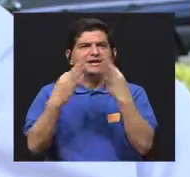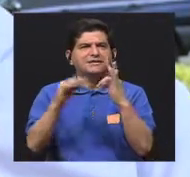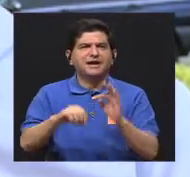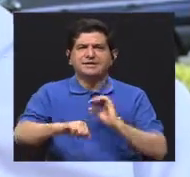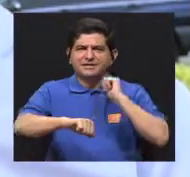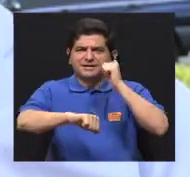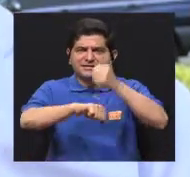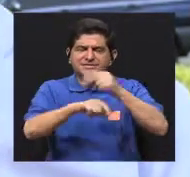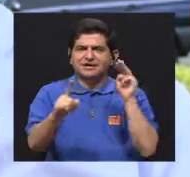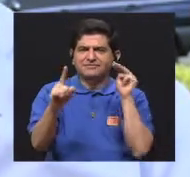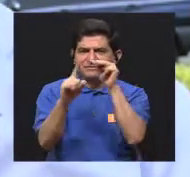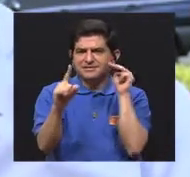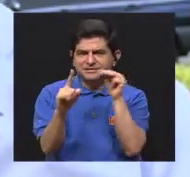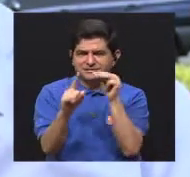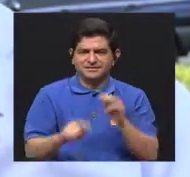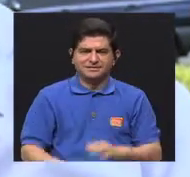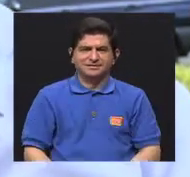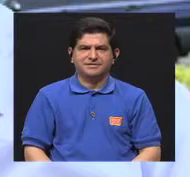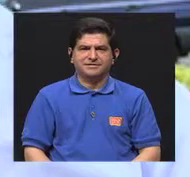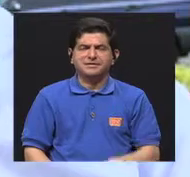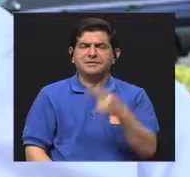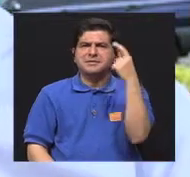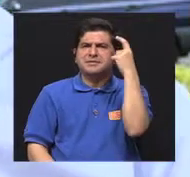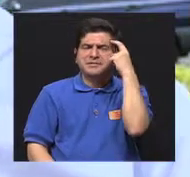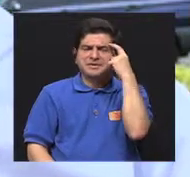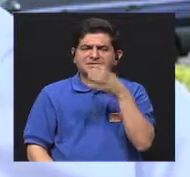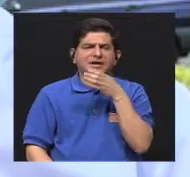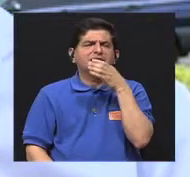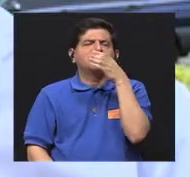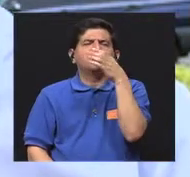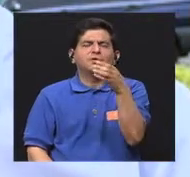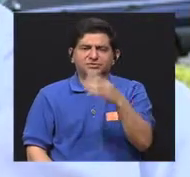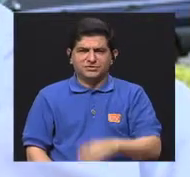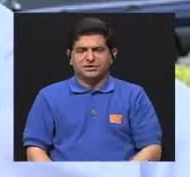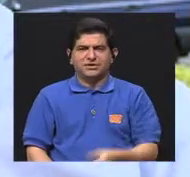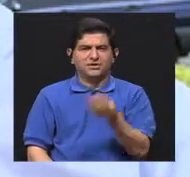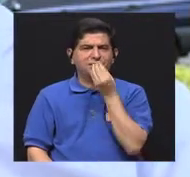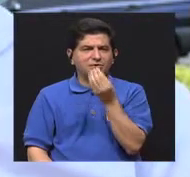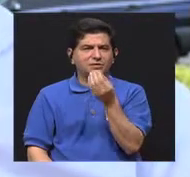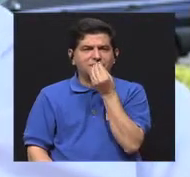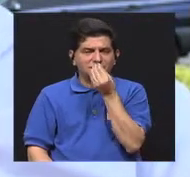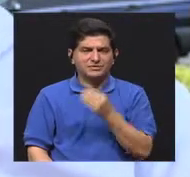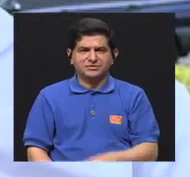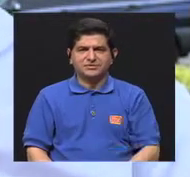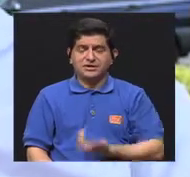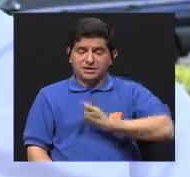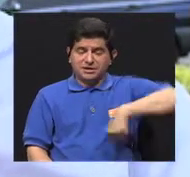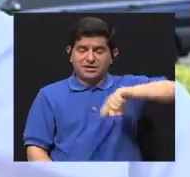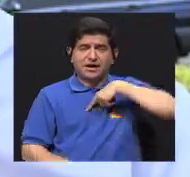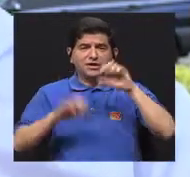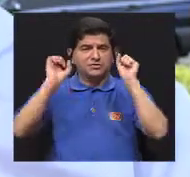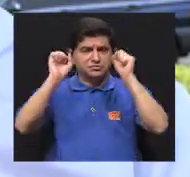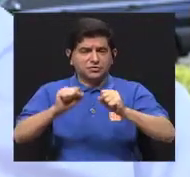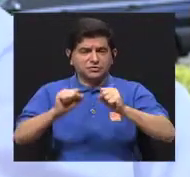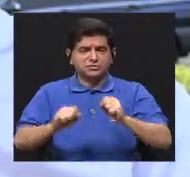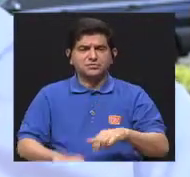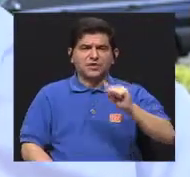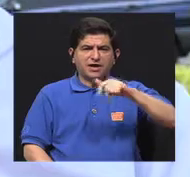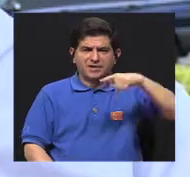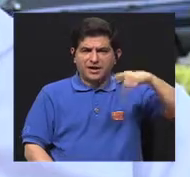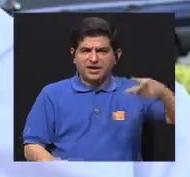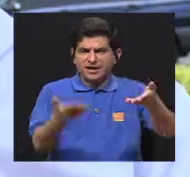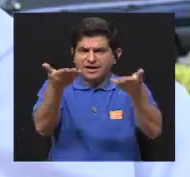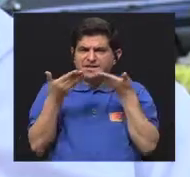metas. Entonces, a raíz de eso, ¿cuáles serían consejos nutricionales que nos puede esta